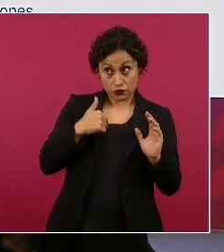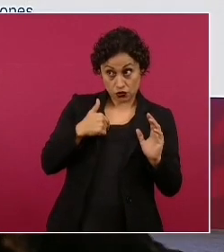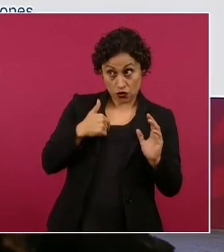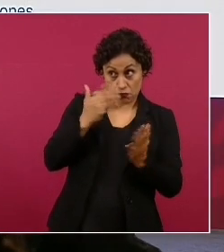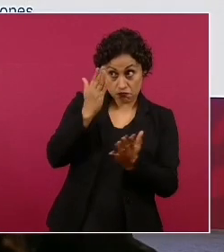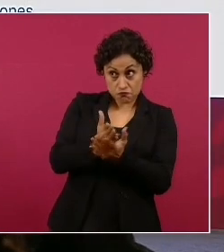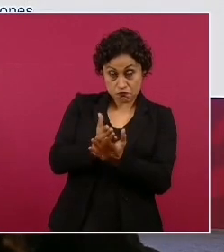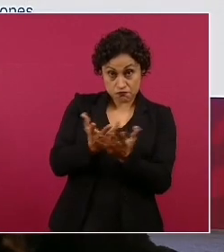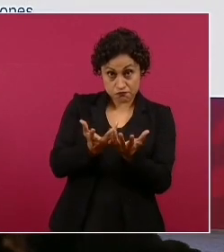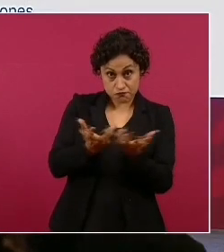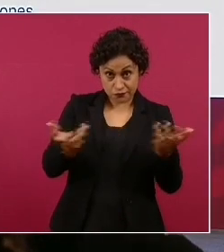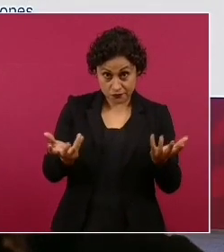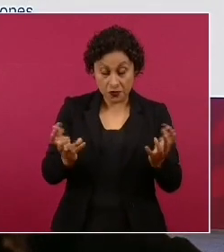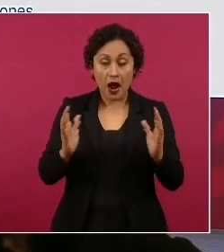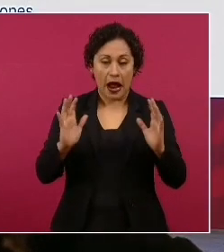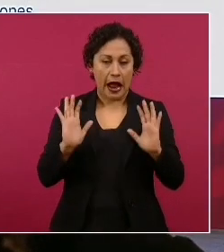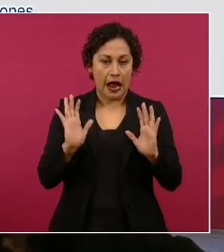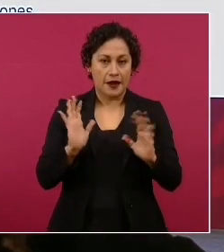mexicanos en dos grupos,